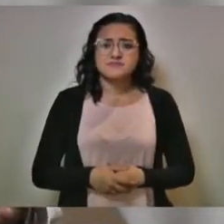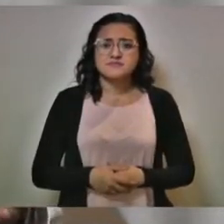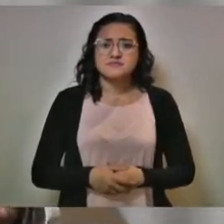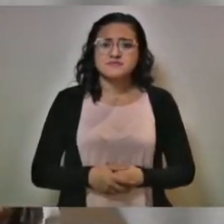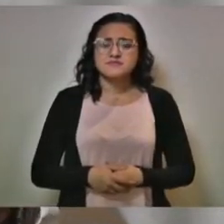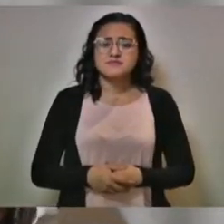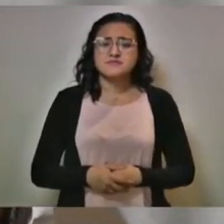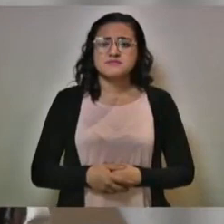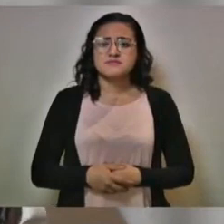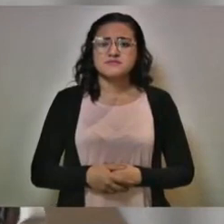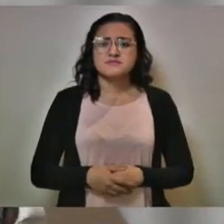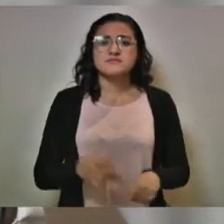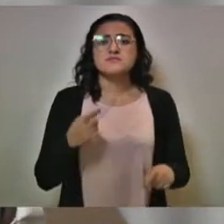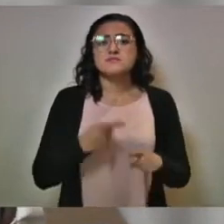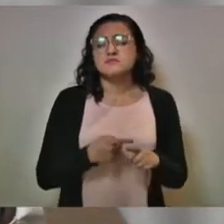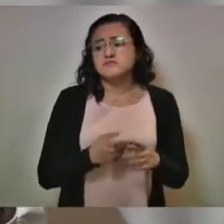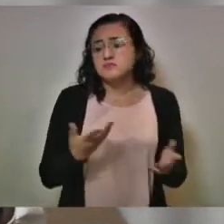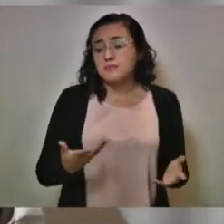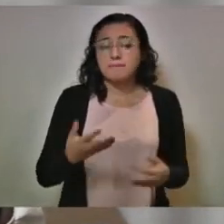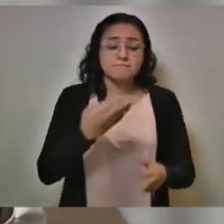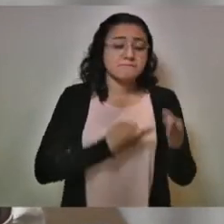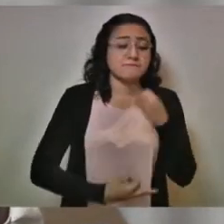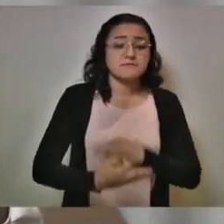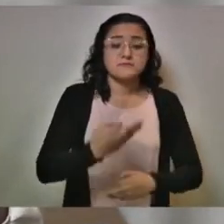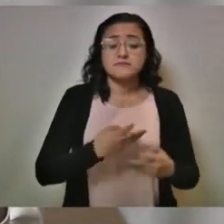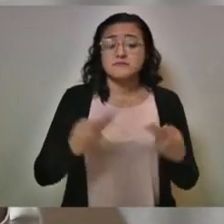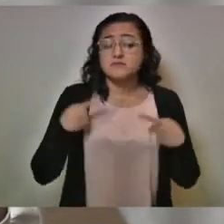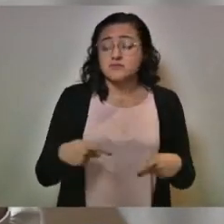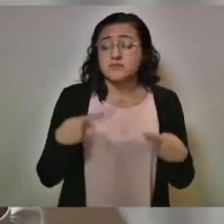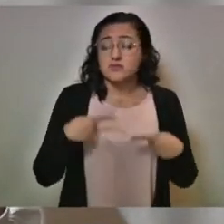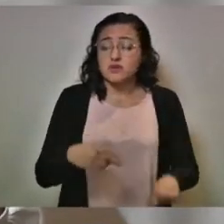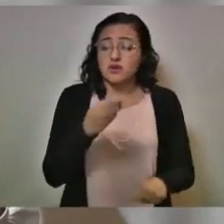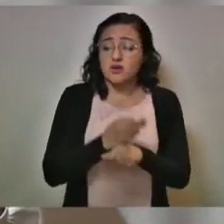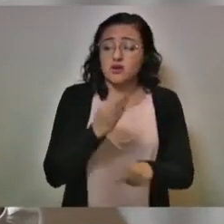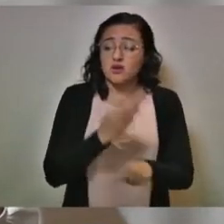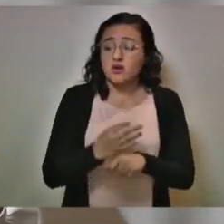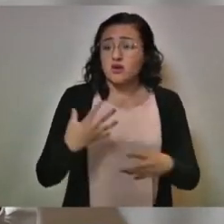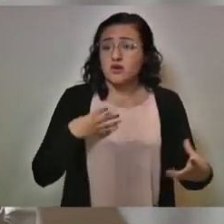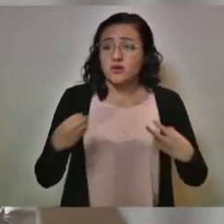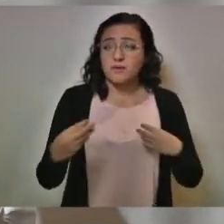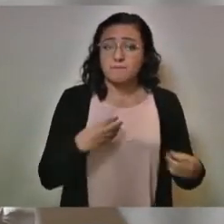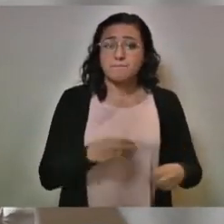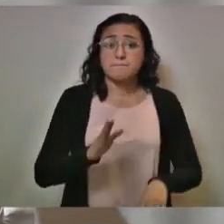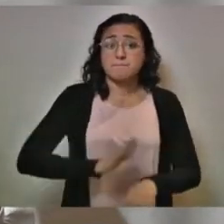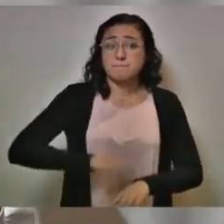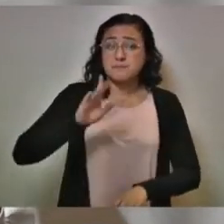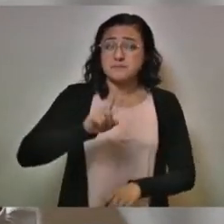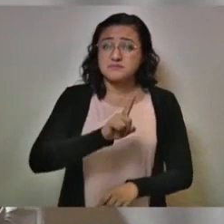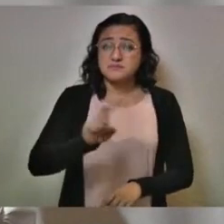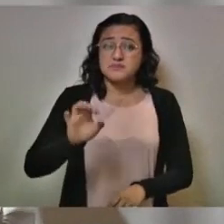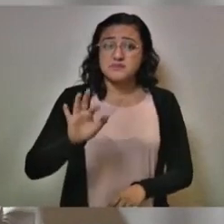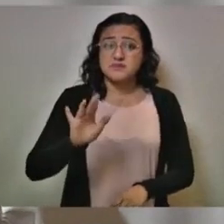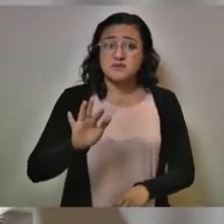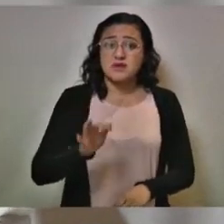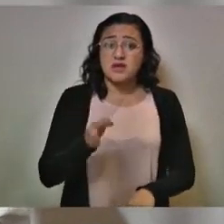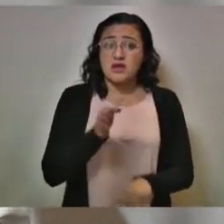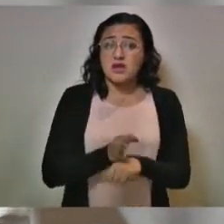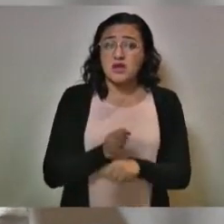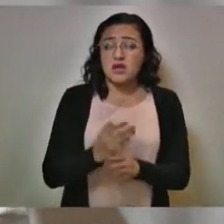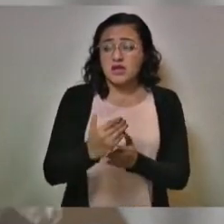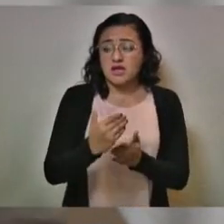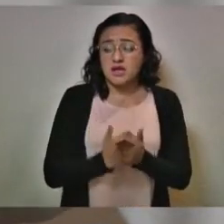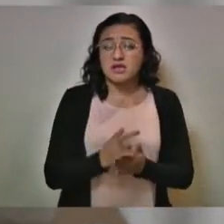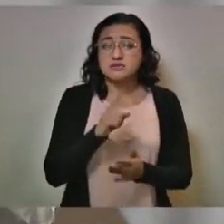de esos nivel de contagios de más de 150, ahora de